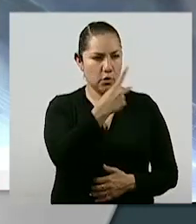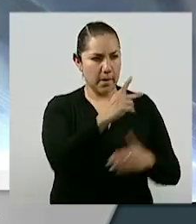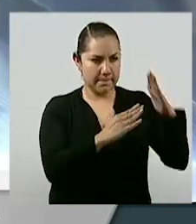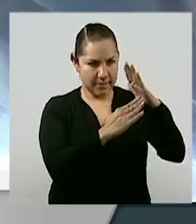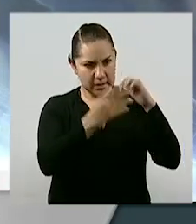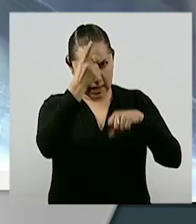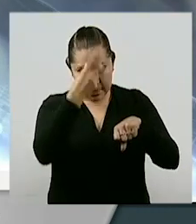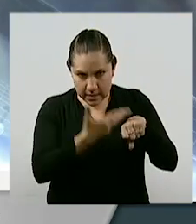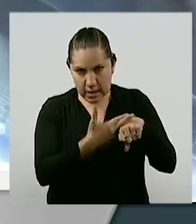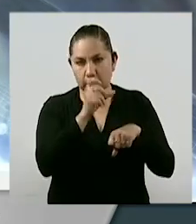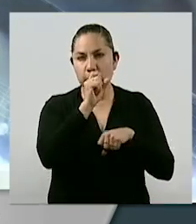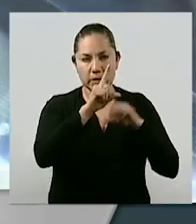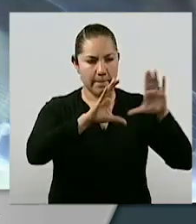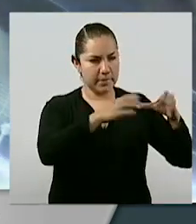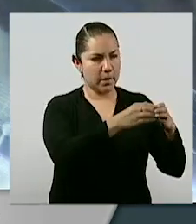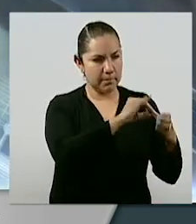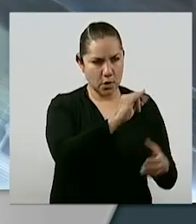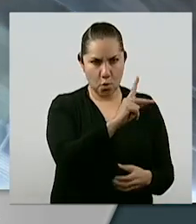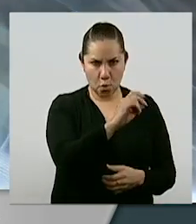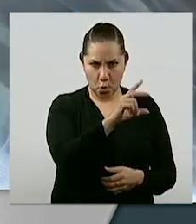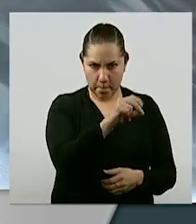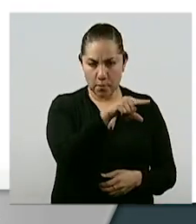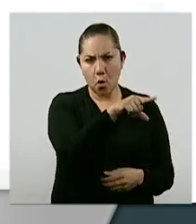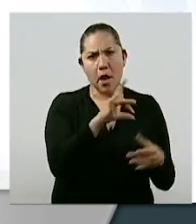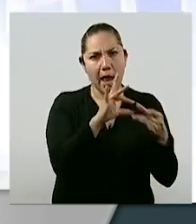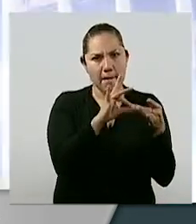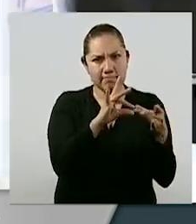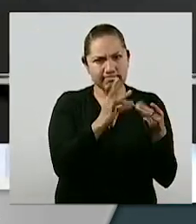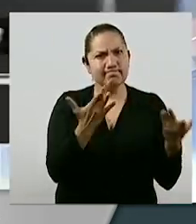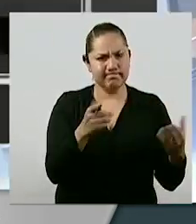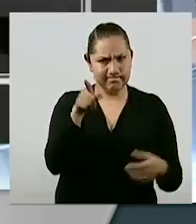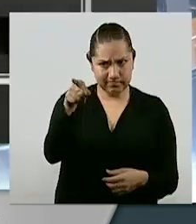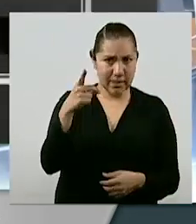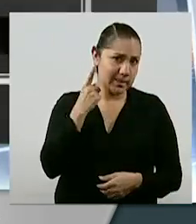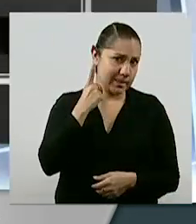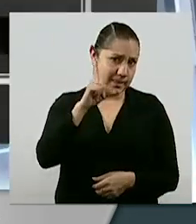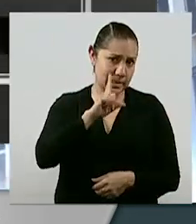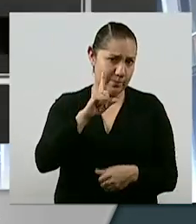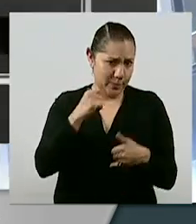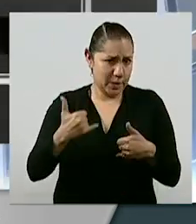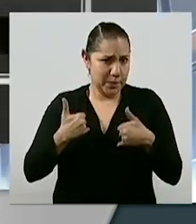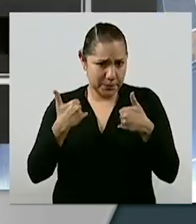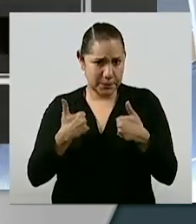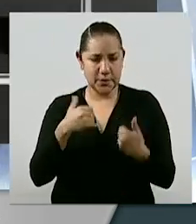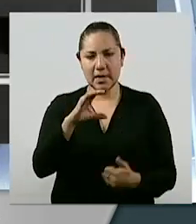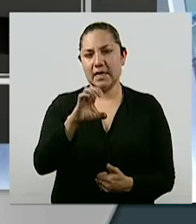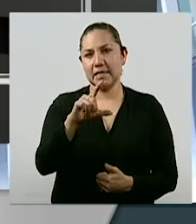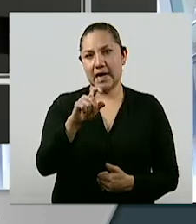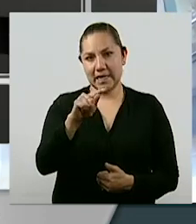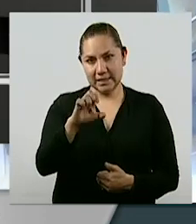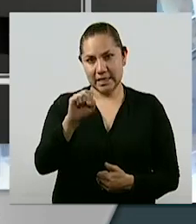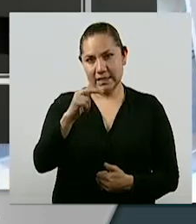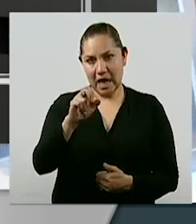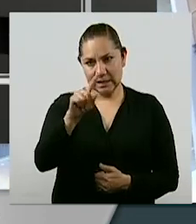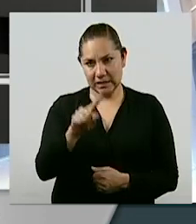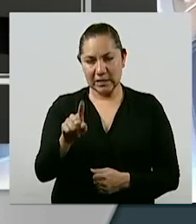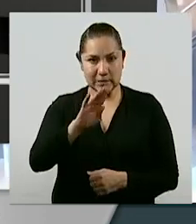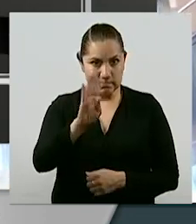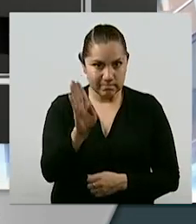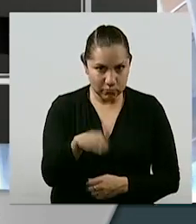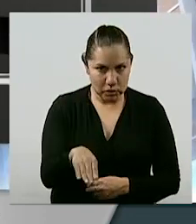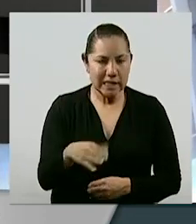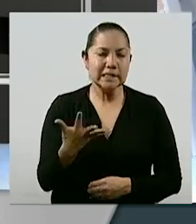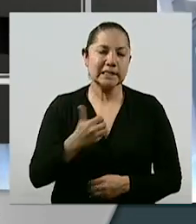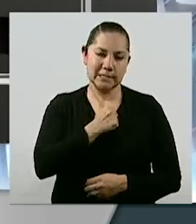Política, pues lamentaron el fallecimiento de la joven diputada Celeste Sánchez Romero, expresando sus condolencias a